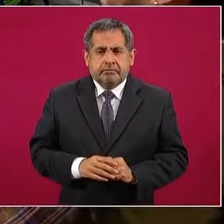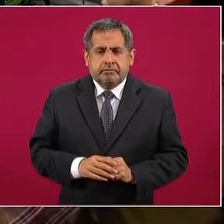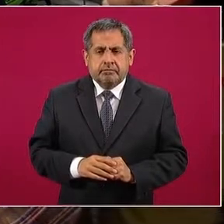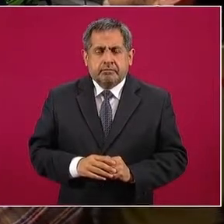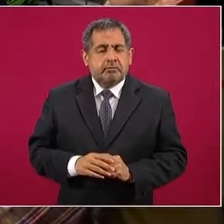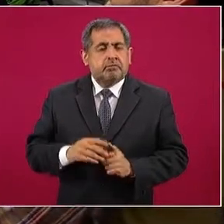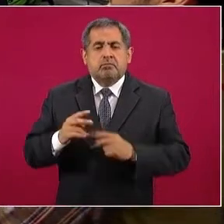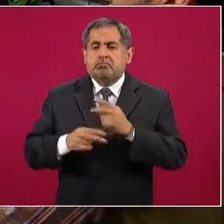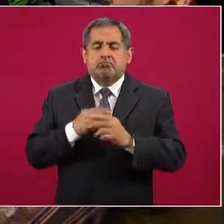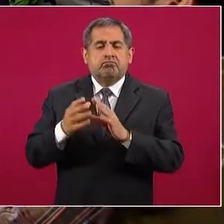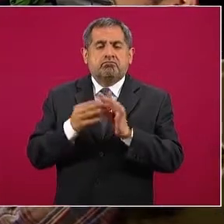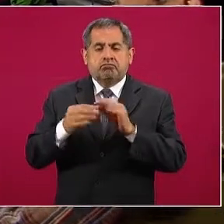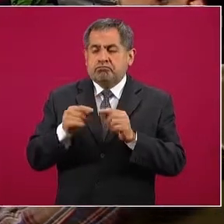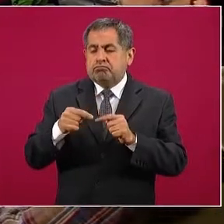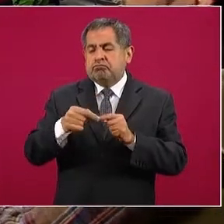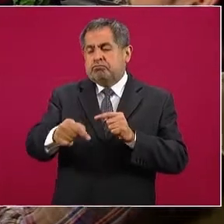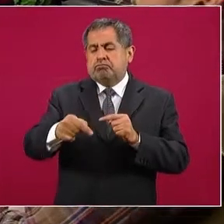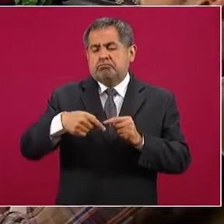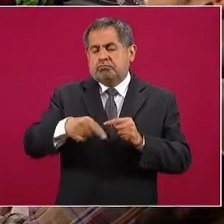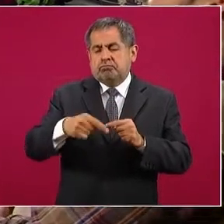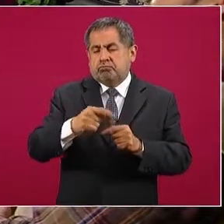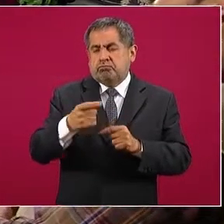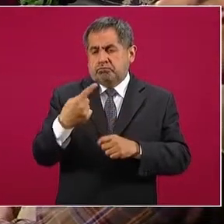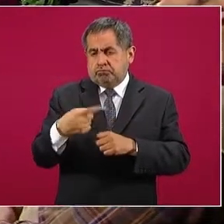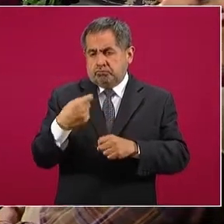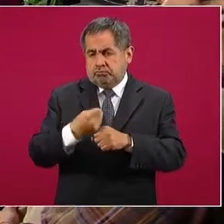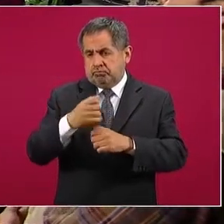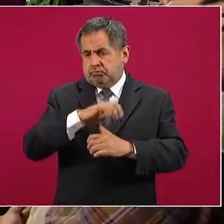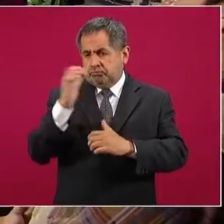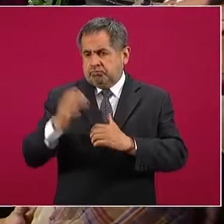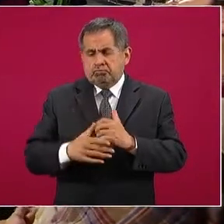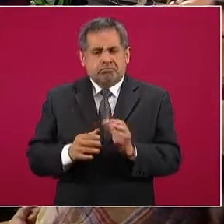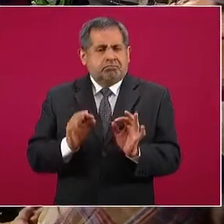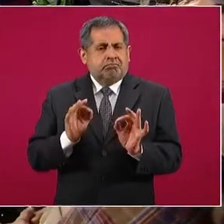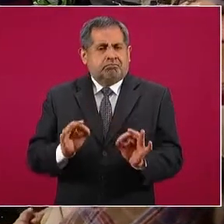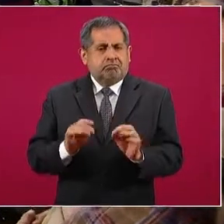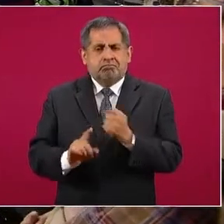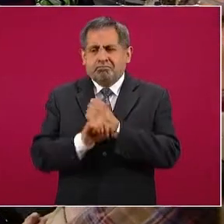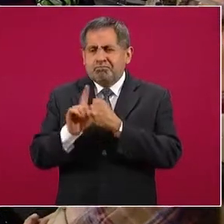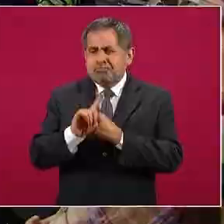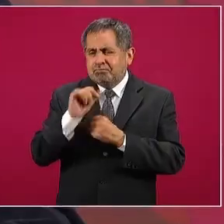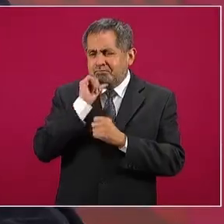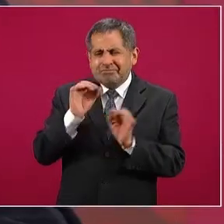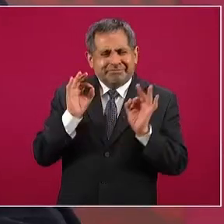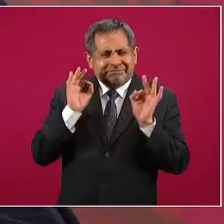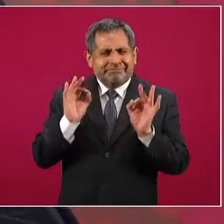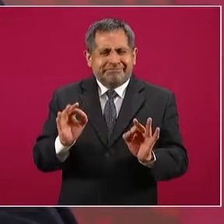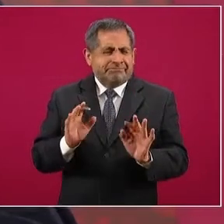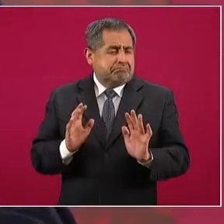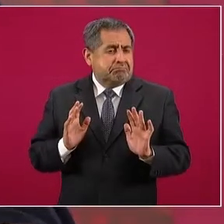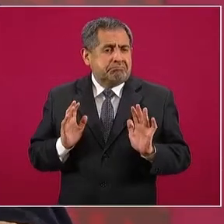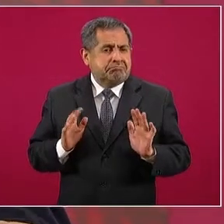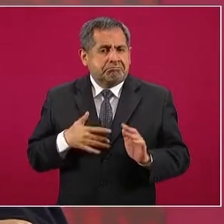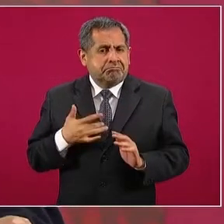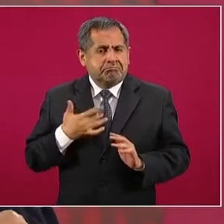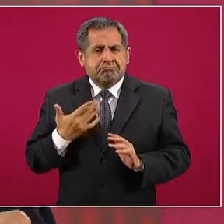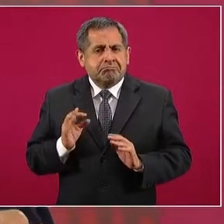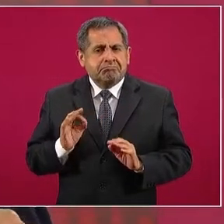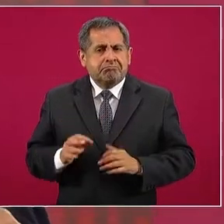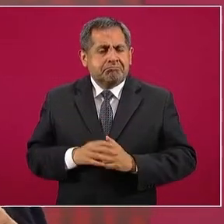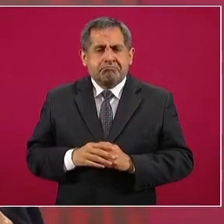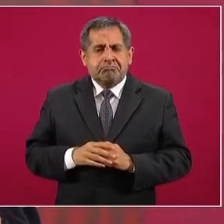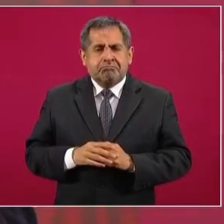Vamos a cerrar el año sin problemas, no